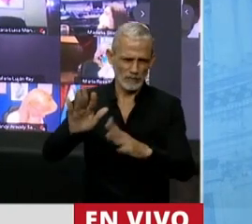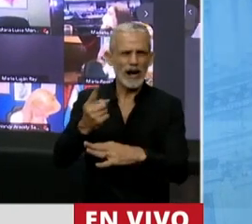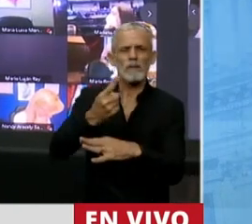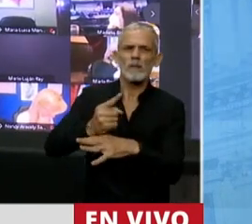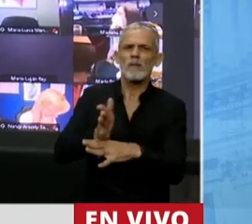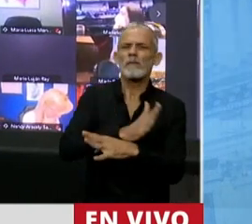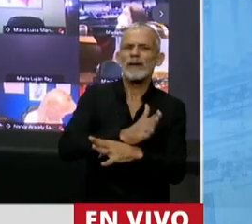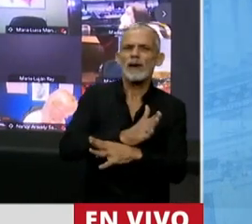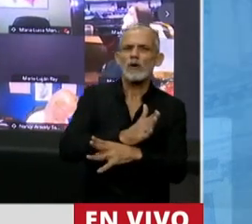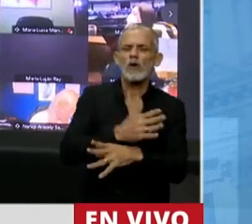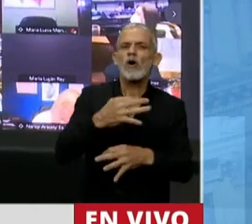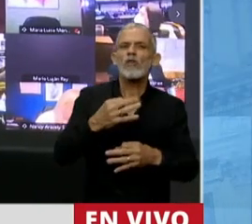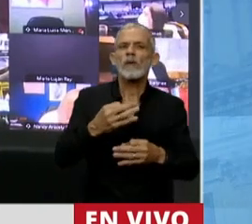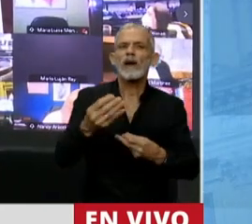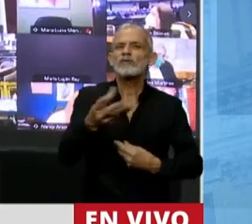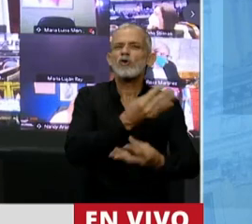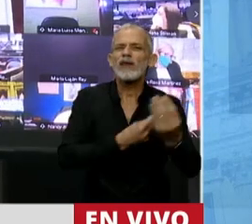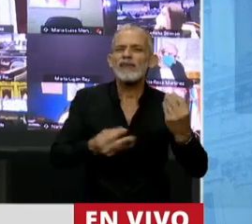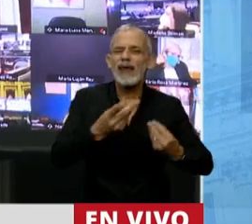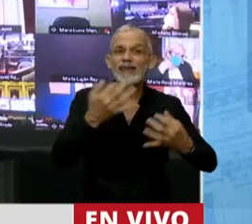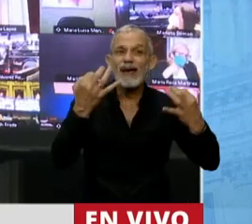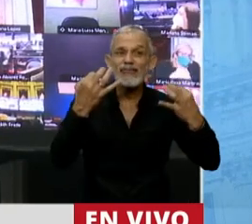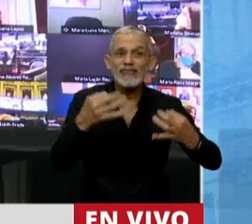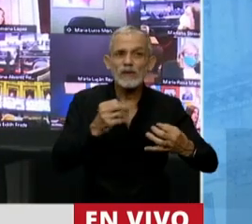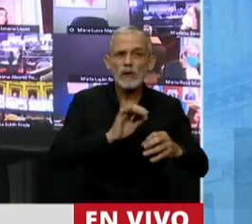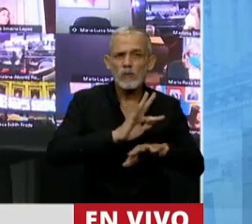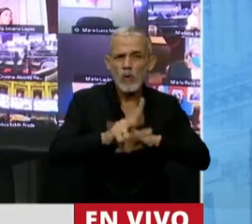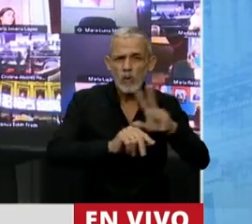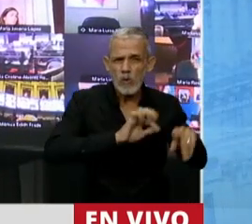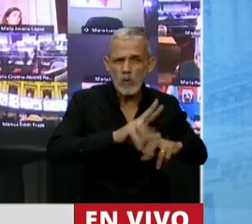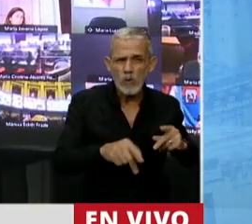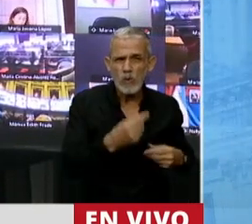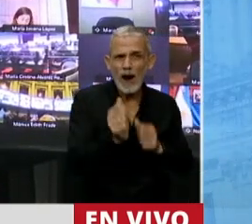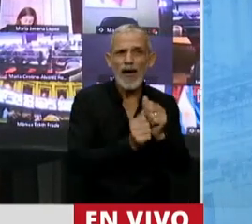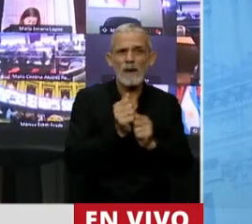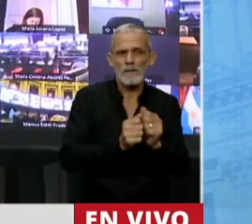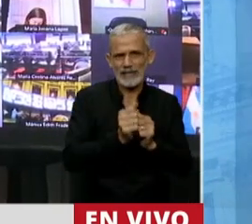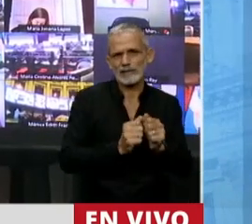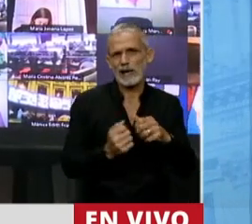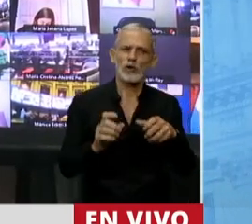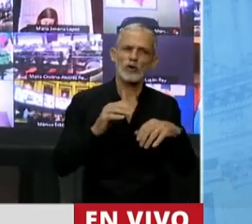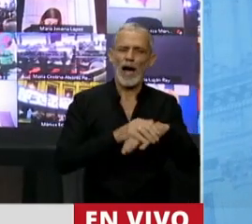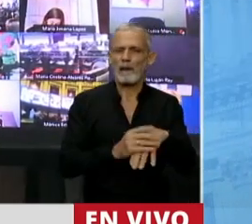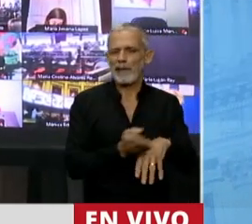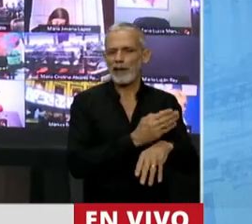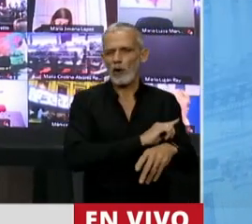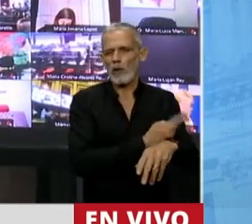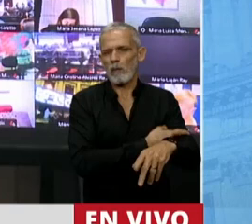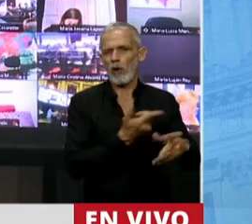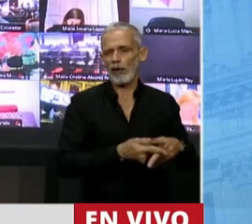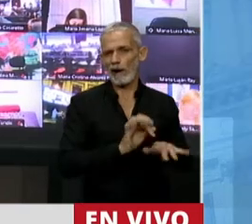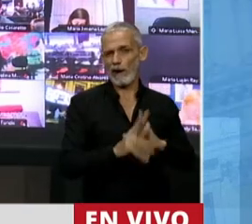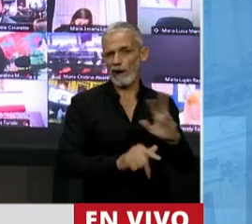presidente, de la solidaridad cleptocrática de muchos empresarios, amigos del poder, o